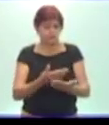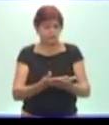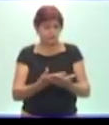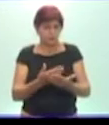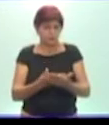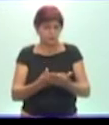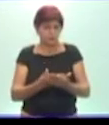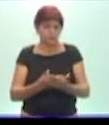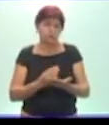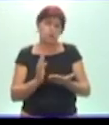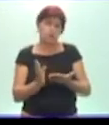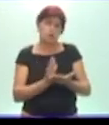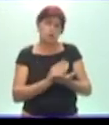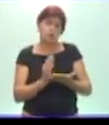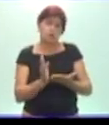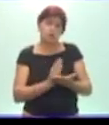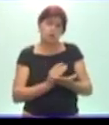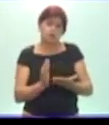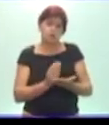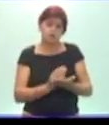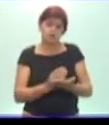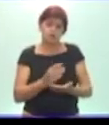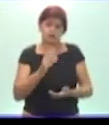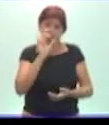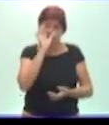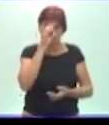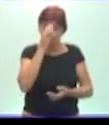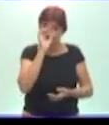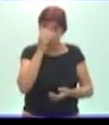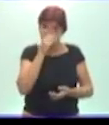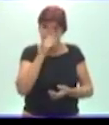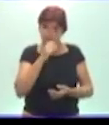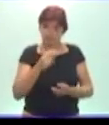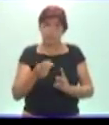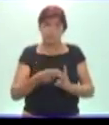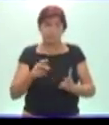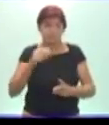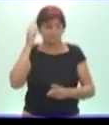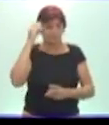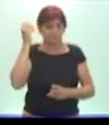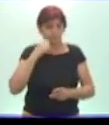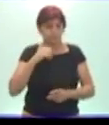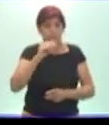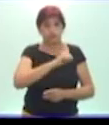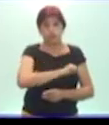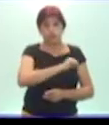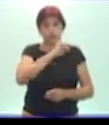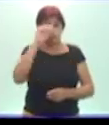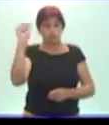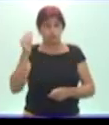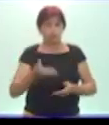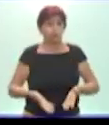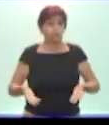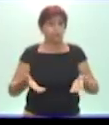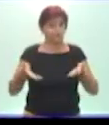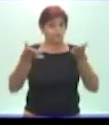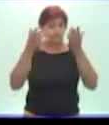sobre todo de la primera infancia para que conozcan cuáles son los logros del desarrollo, qué es lo que deben hacer y bueno, en edad escolar.